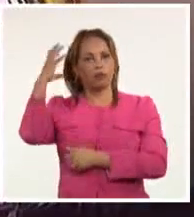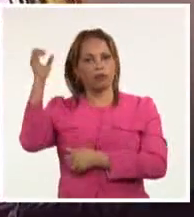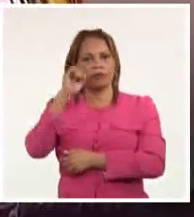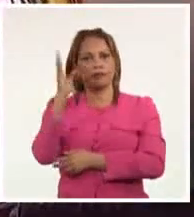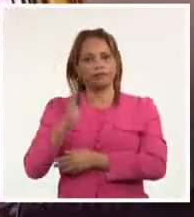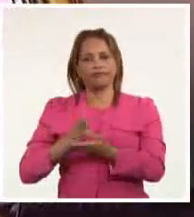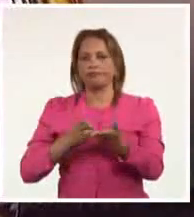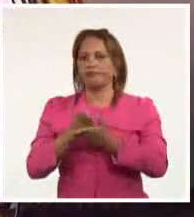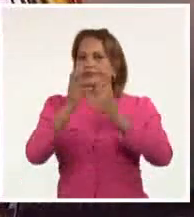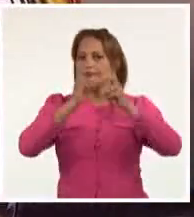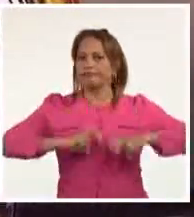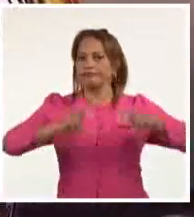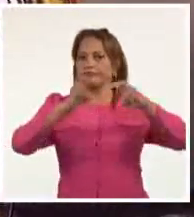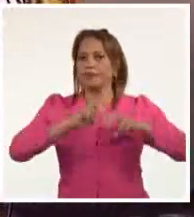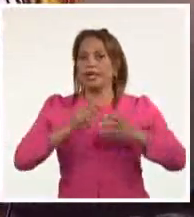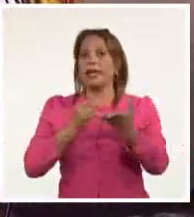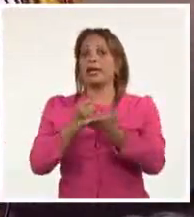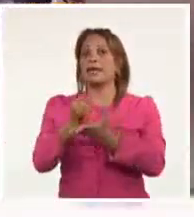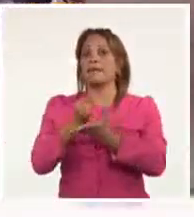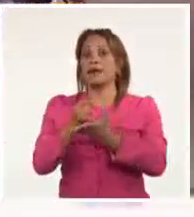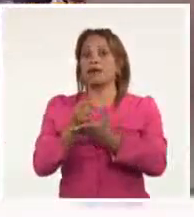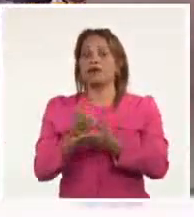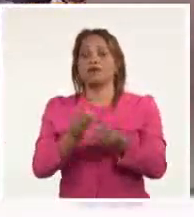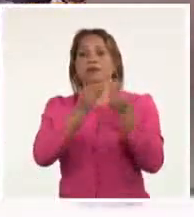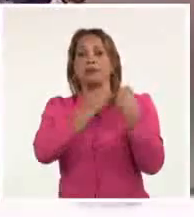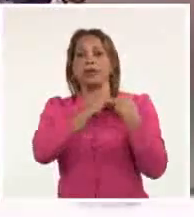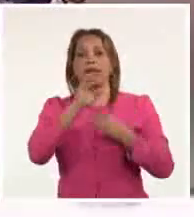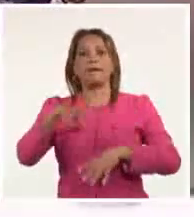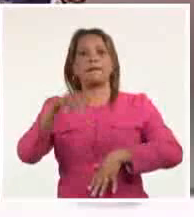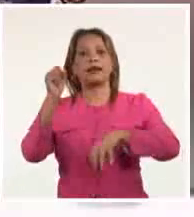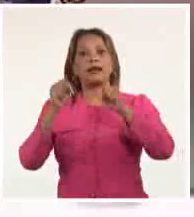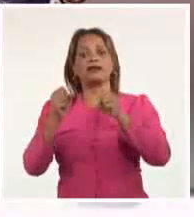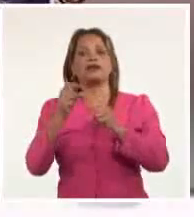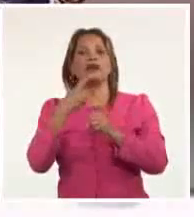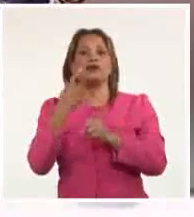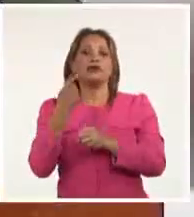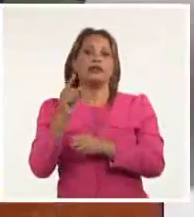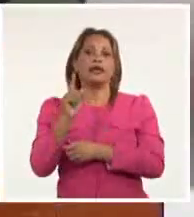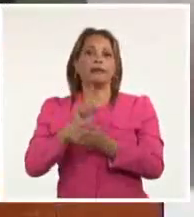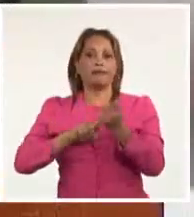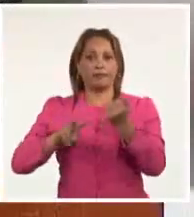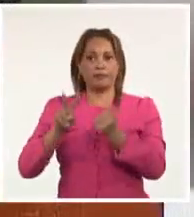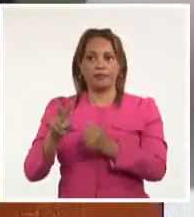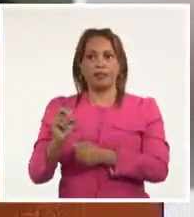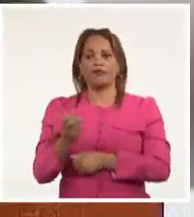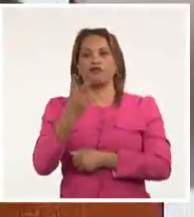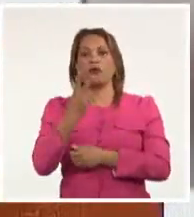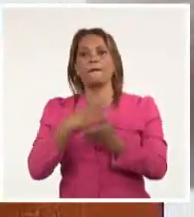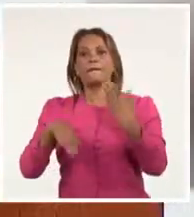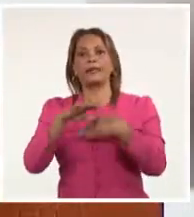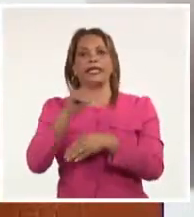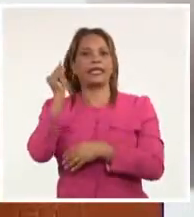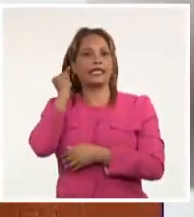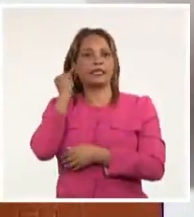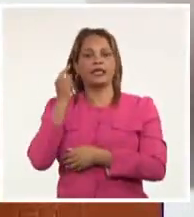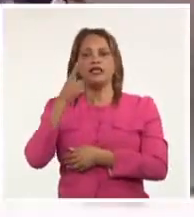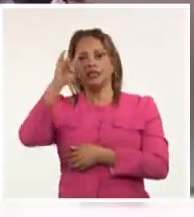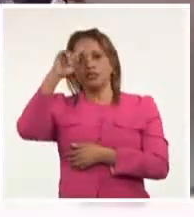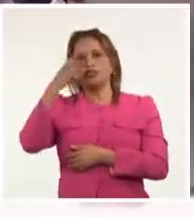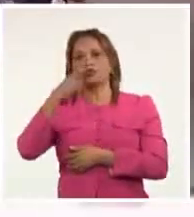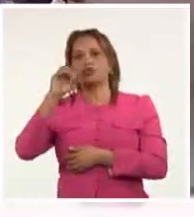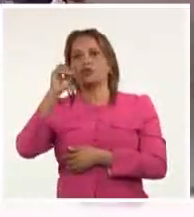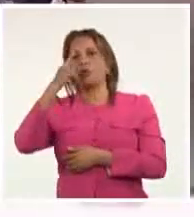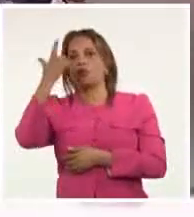continúa. Este miércoles tomaron posesión en el Palacio Presidencial del Planalto dos ministras, Sonia Guajajara,